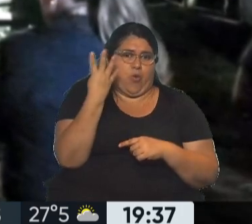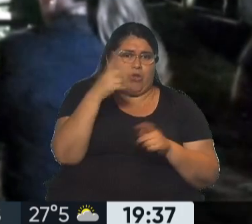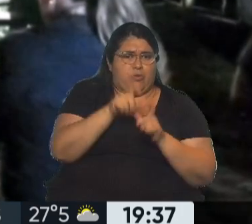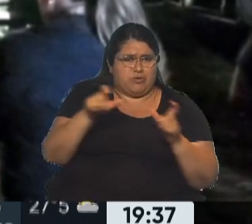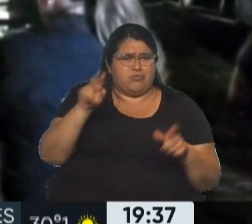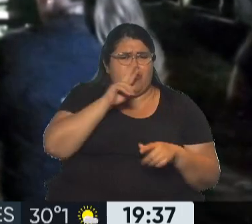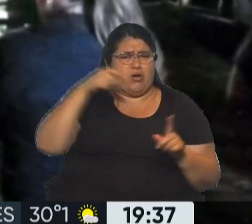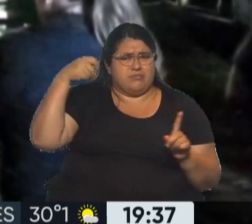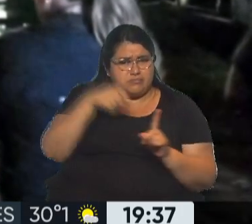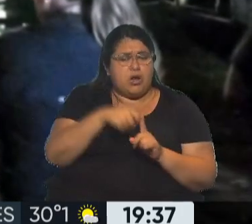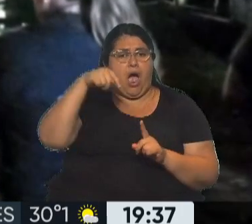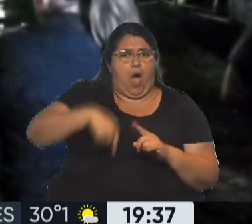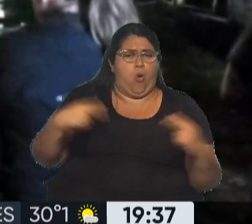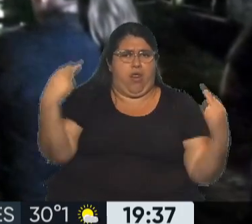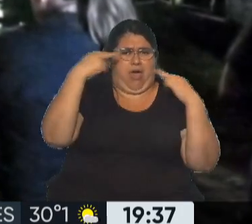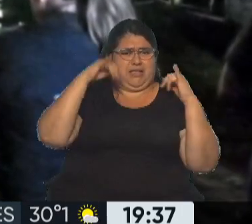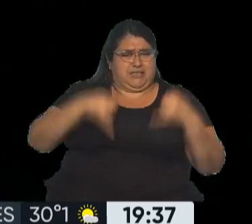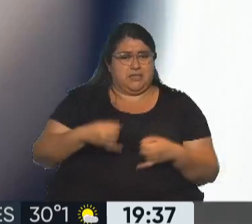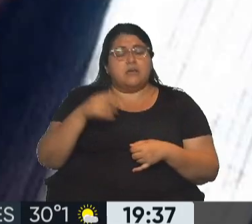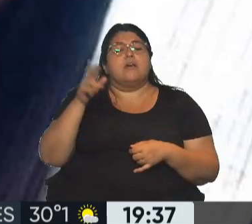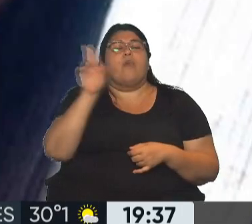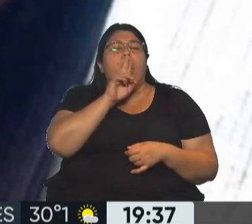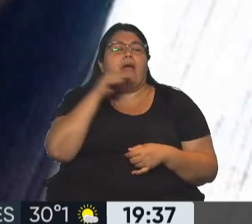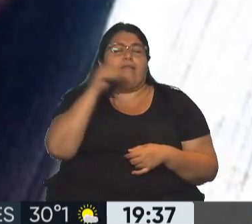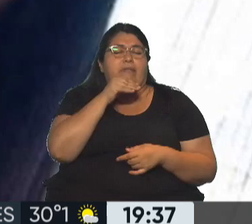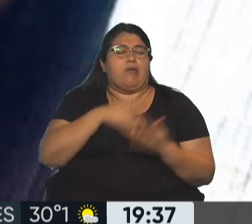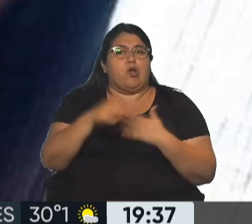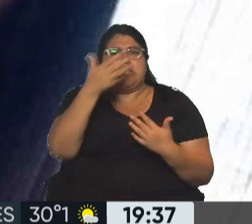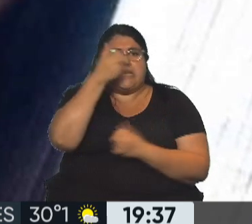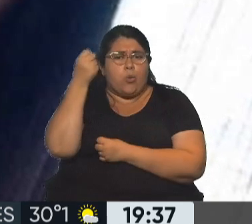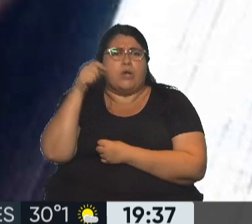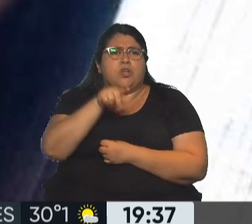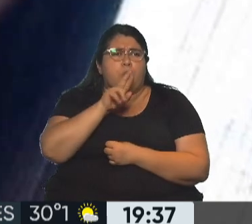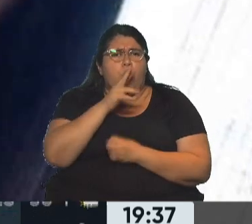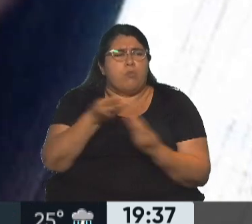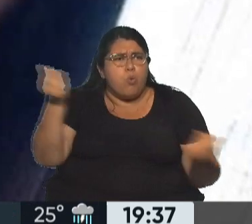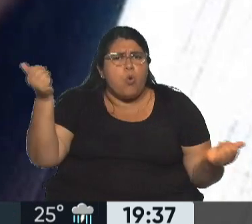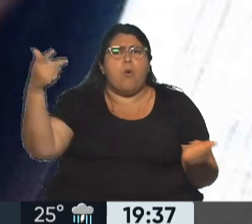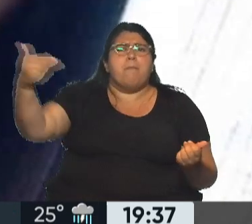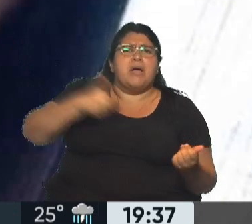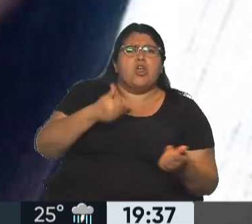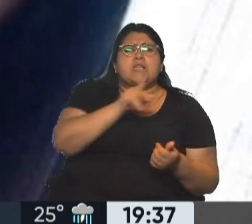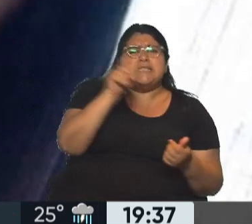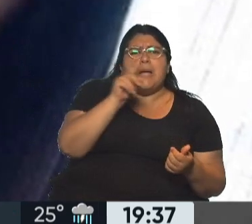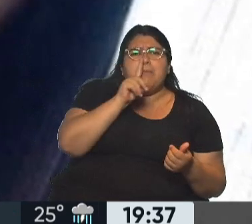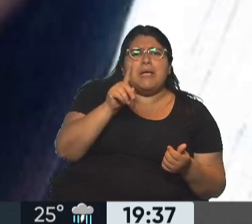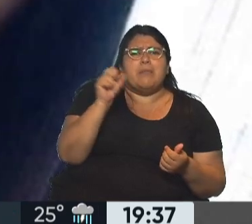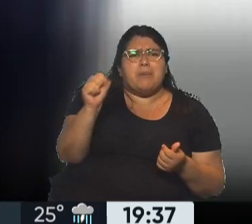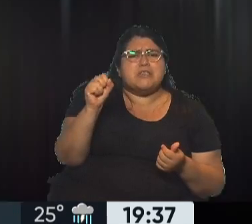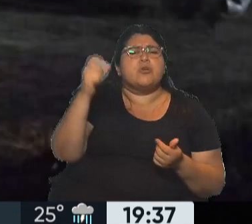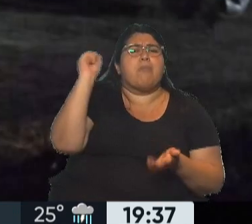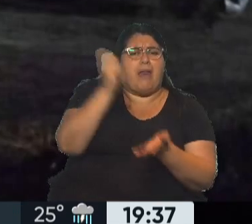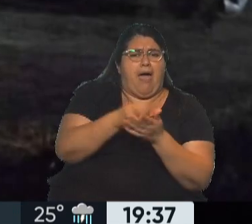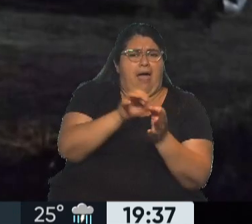sí nos ven. El femicida fingió el secuestro de su mujer, dijo que le habían pedido 100 mil dólares para liberarla, pero lo cierto